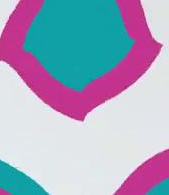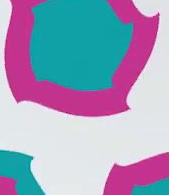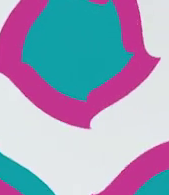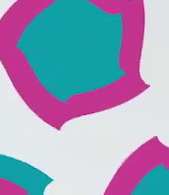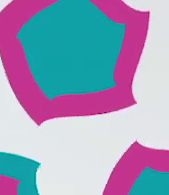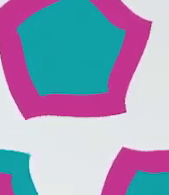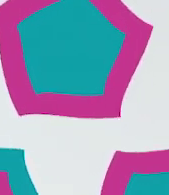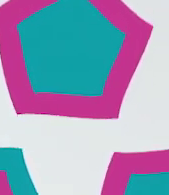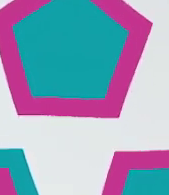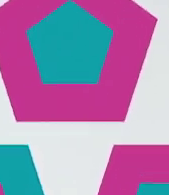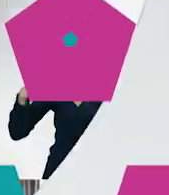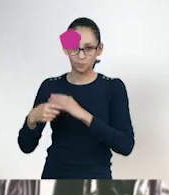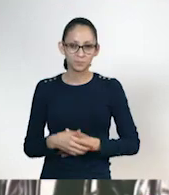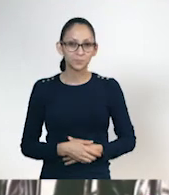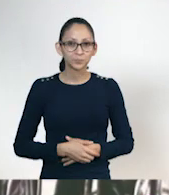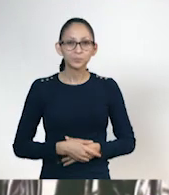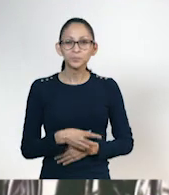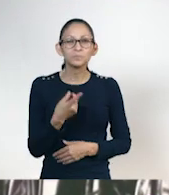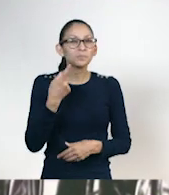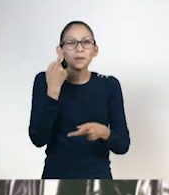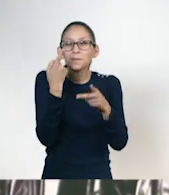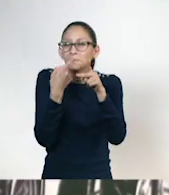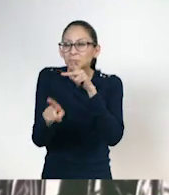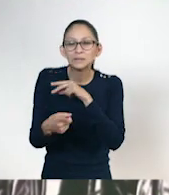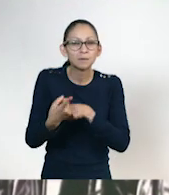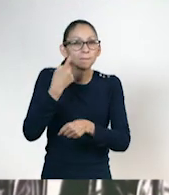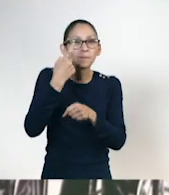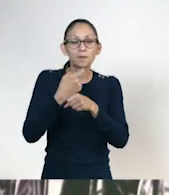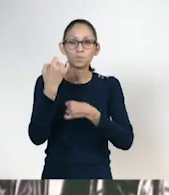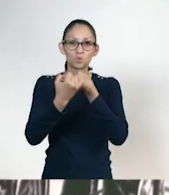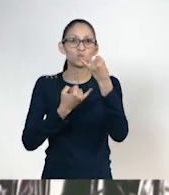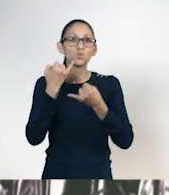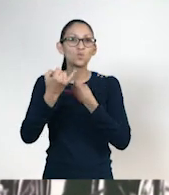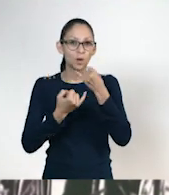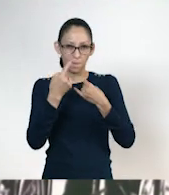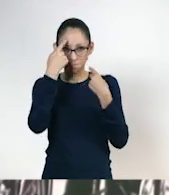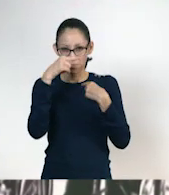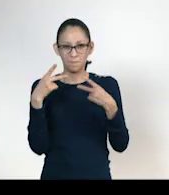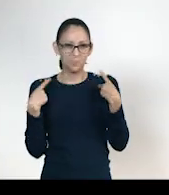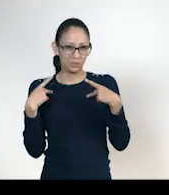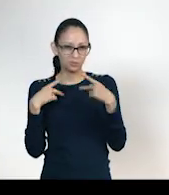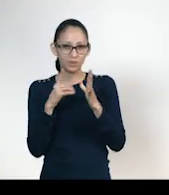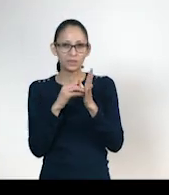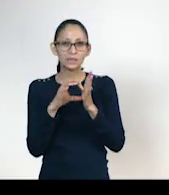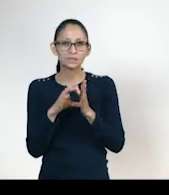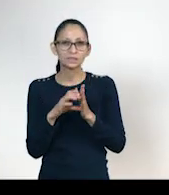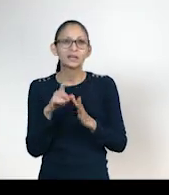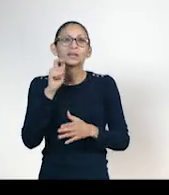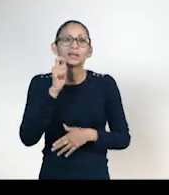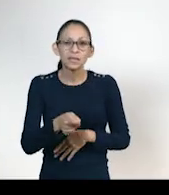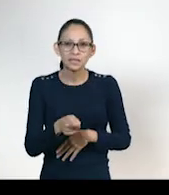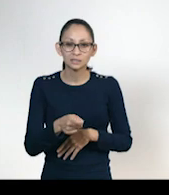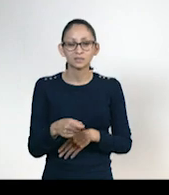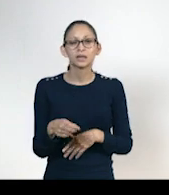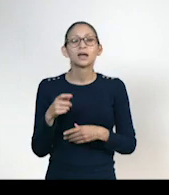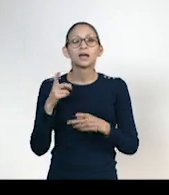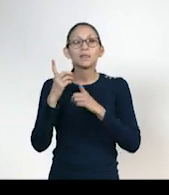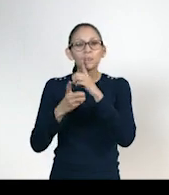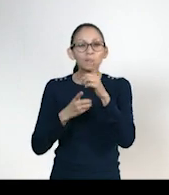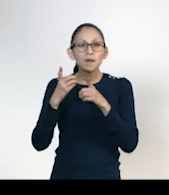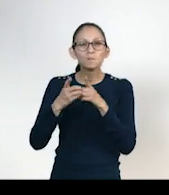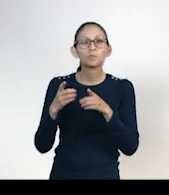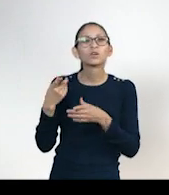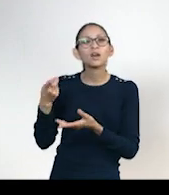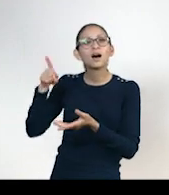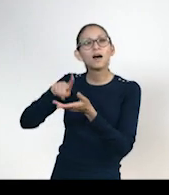siguiente video. Los primeros Juegos Internacionales del Deporte Adaptado fueron conocidos como los Juegos de Stockman de Ville, un hospital de una